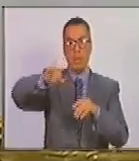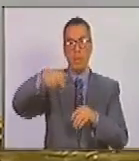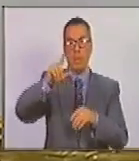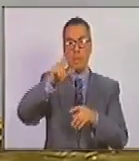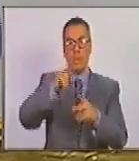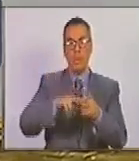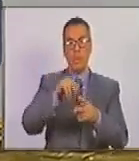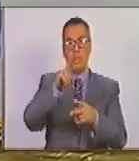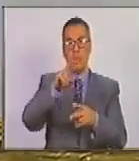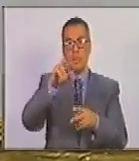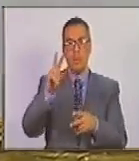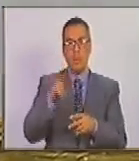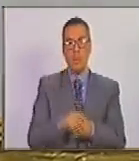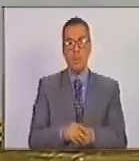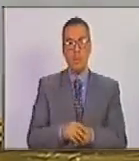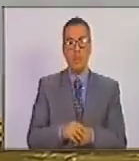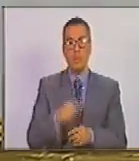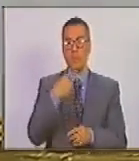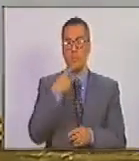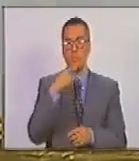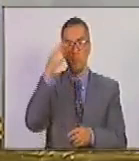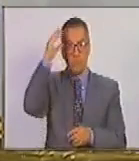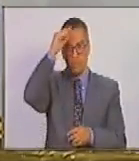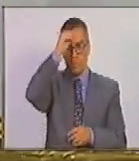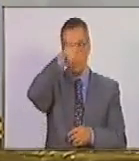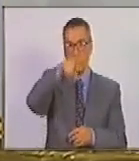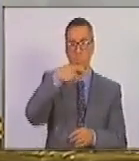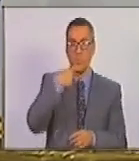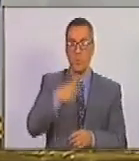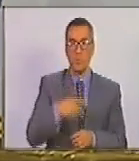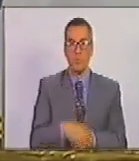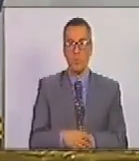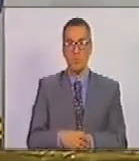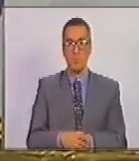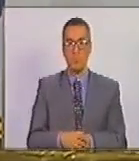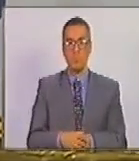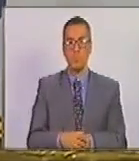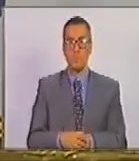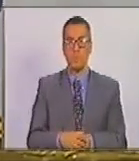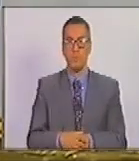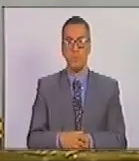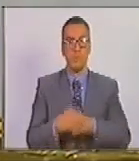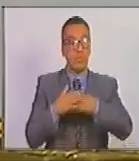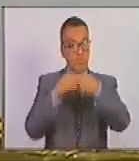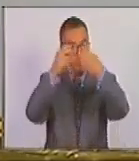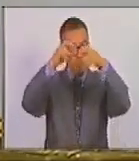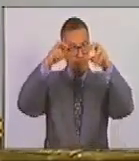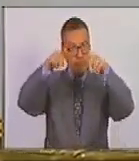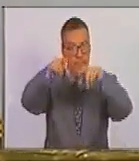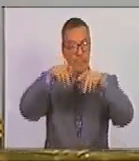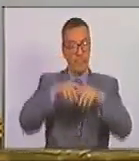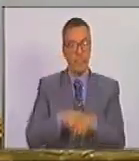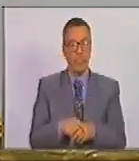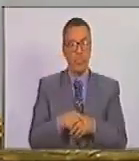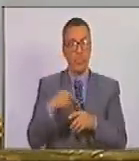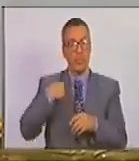2023 Donald Trump señalaba declaraba abro comillas ¿qué les parece que estamos